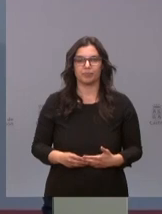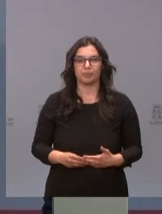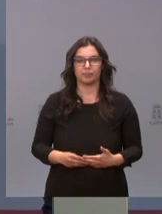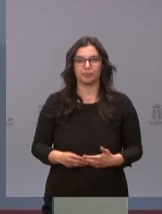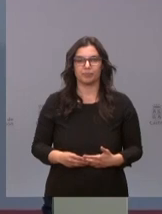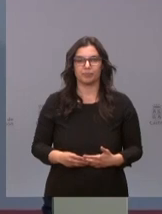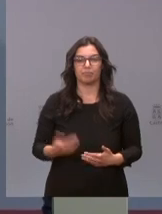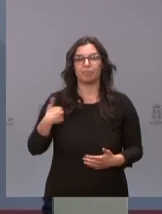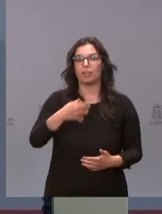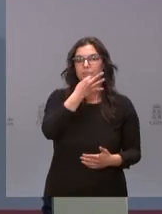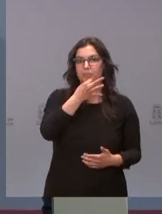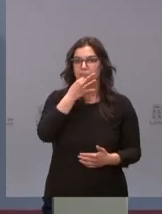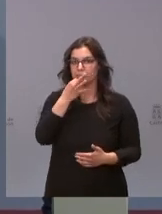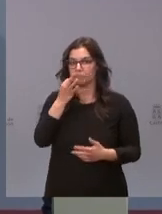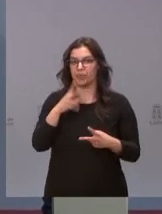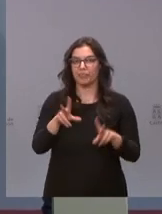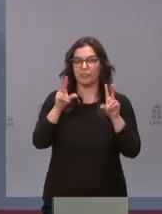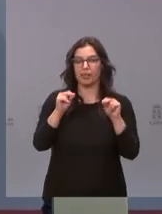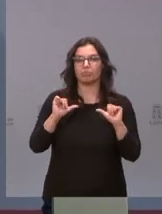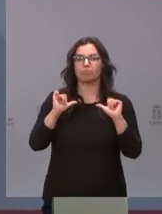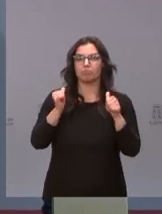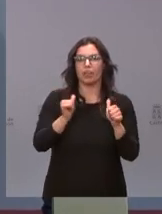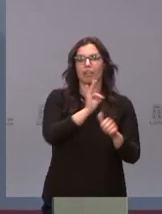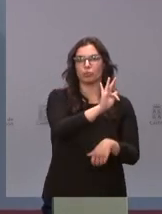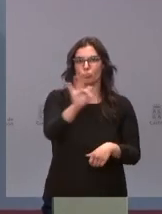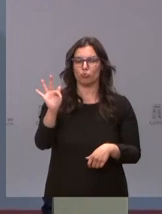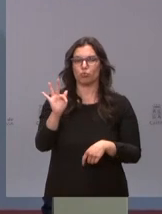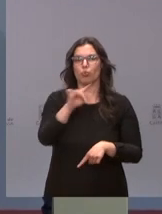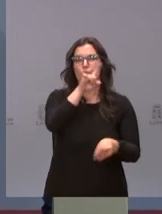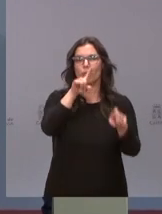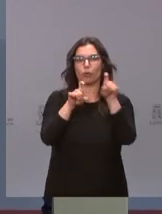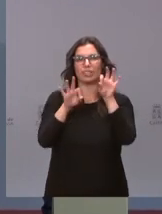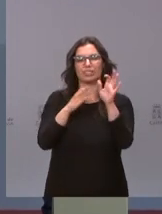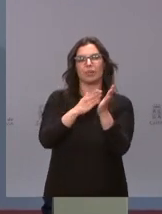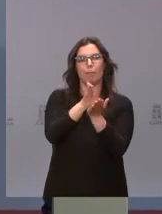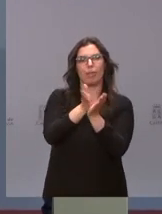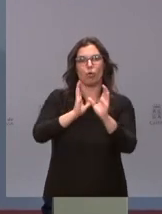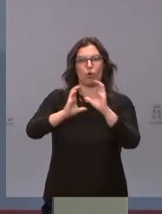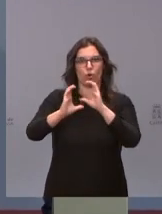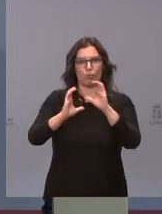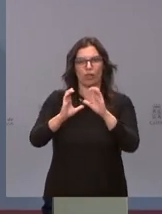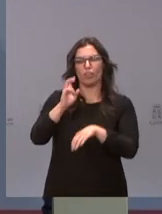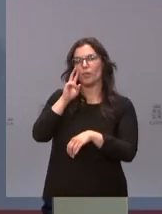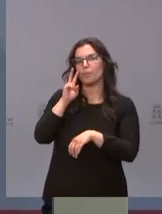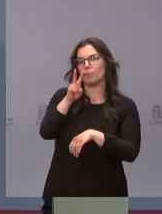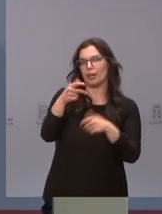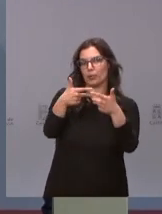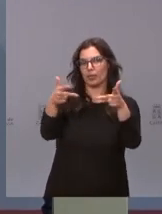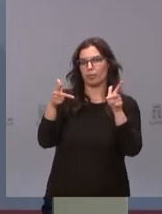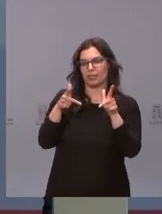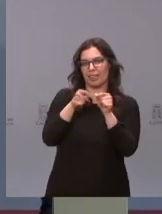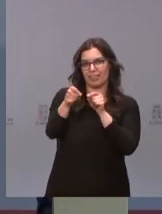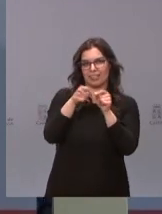Finalizadas las intervenciones, iniciamos el turno de preguntas de los medios de comunicación que están siguiendo esta rueda de prensa